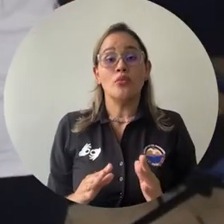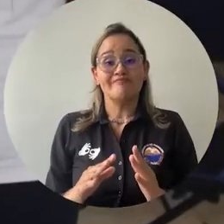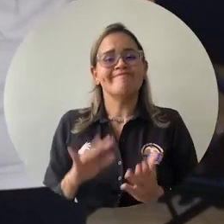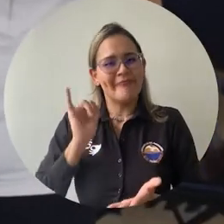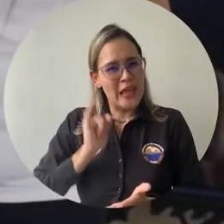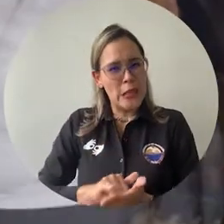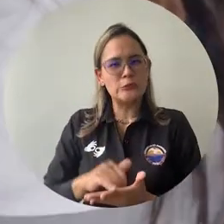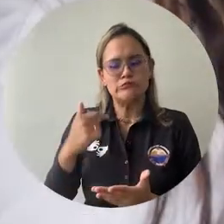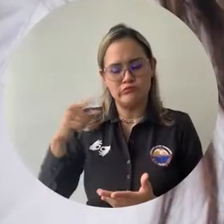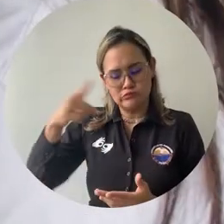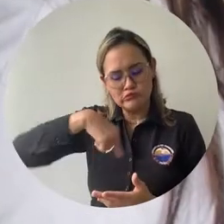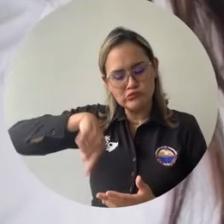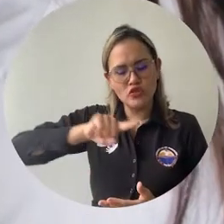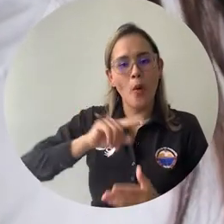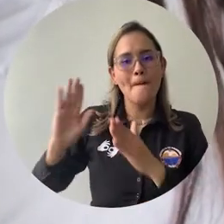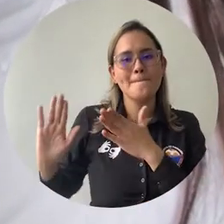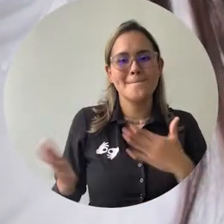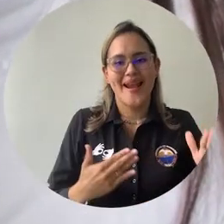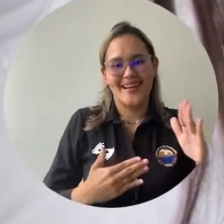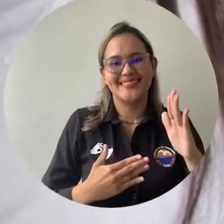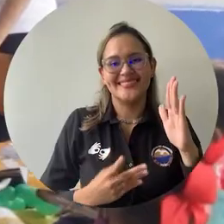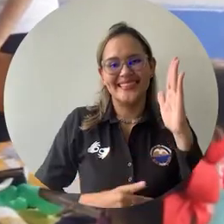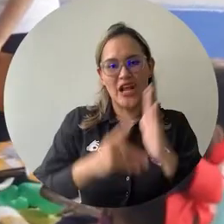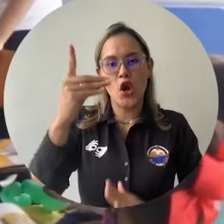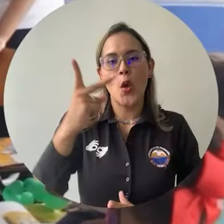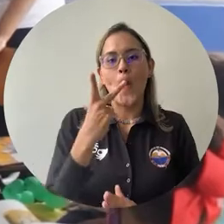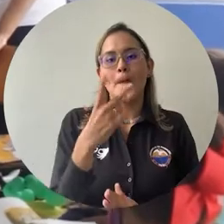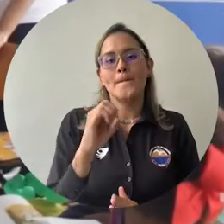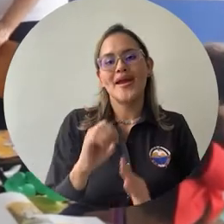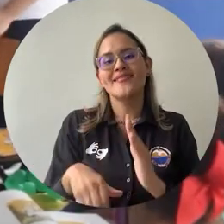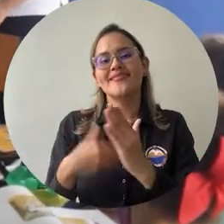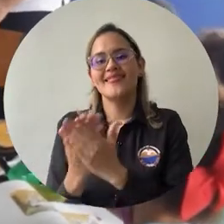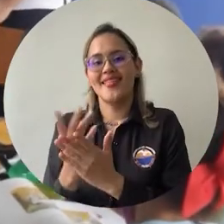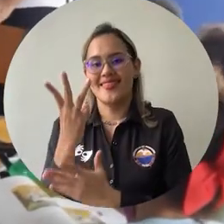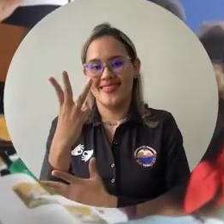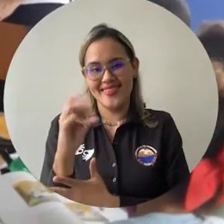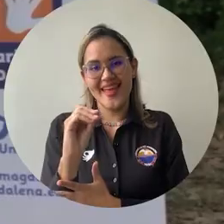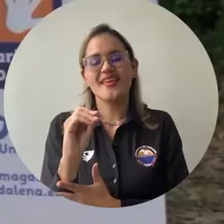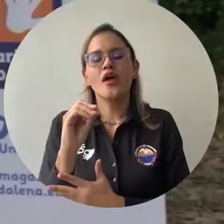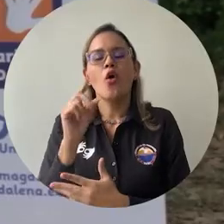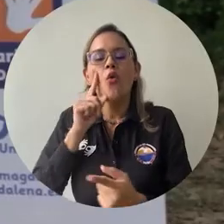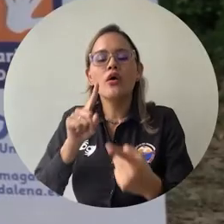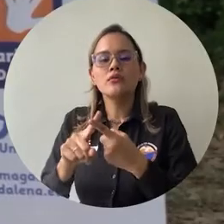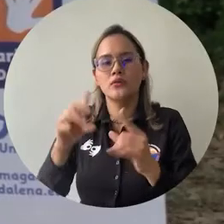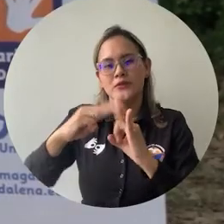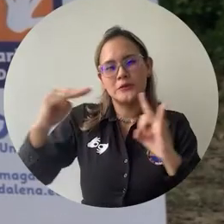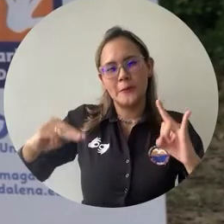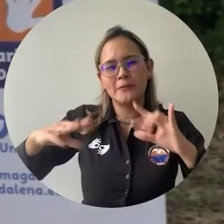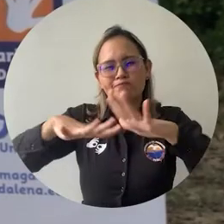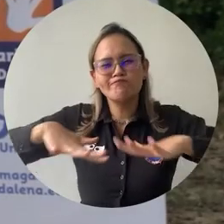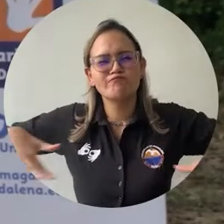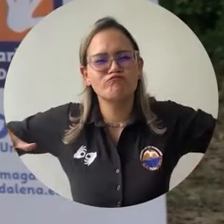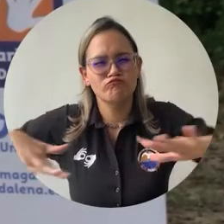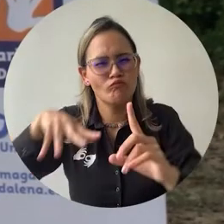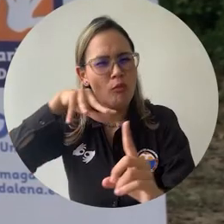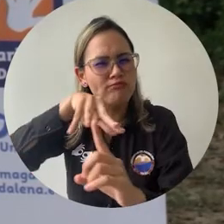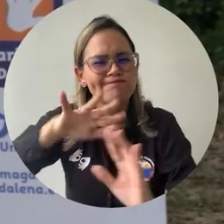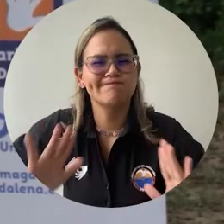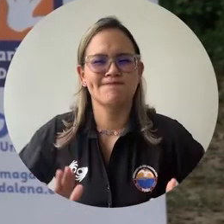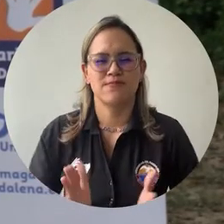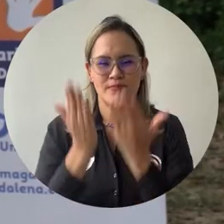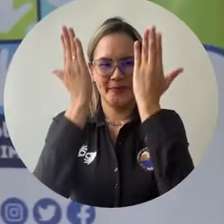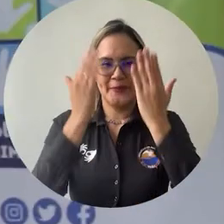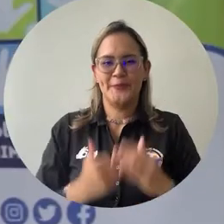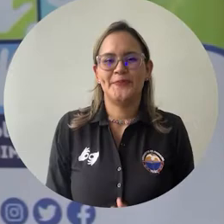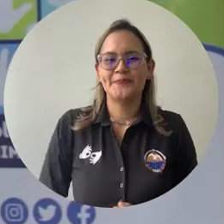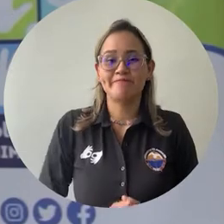objetivos de nuestro Plan de Desarrollo 2030 Unimagdalena comprometida con el territorio. Agradecido por este apoyo y este respaldo brindado por la